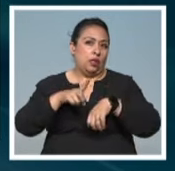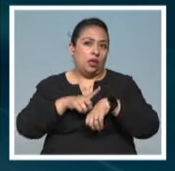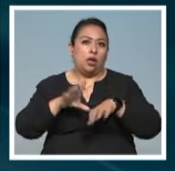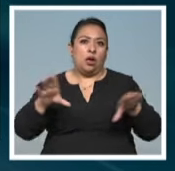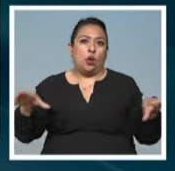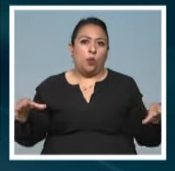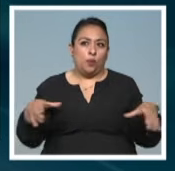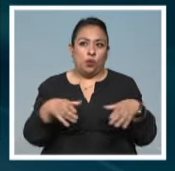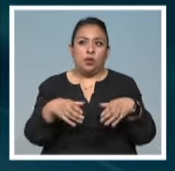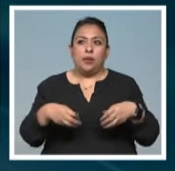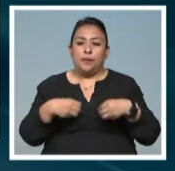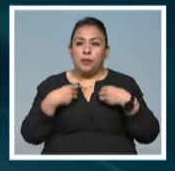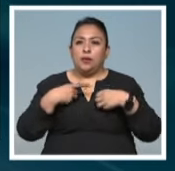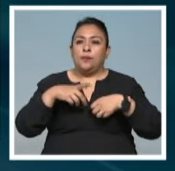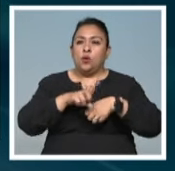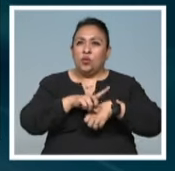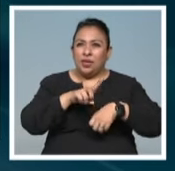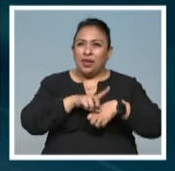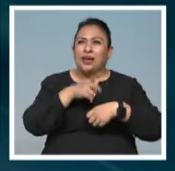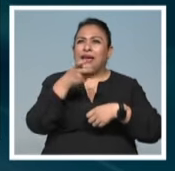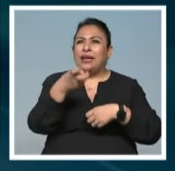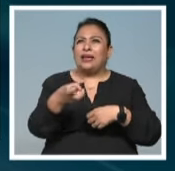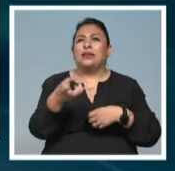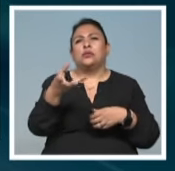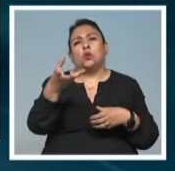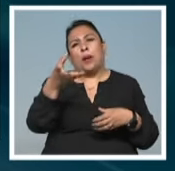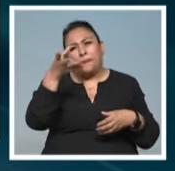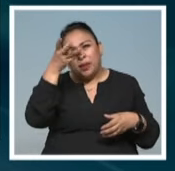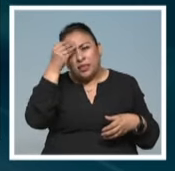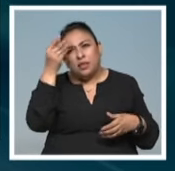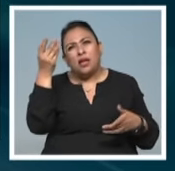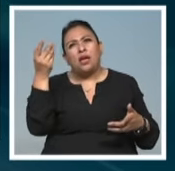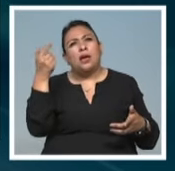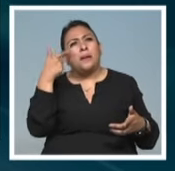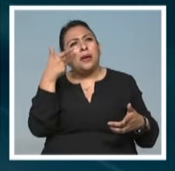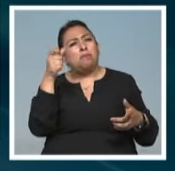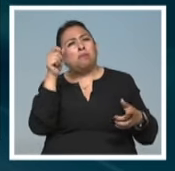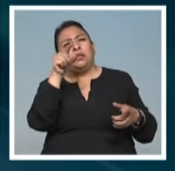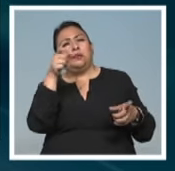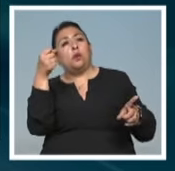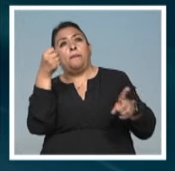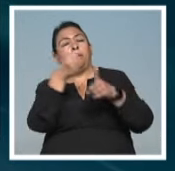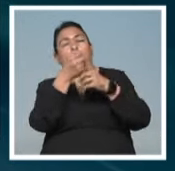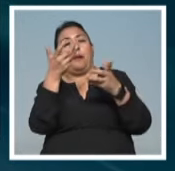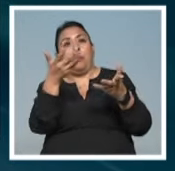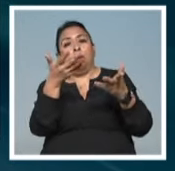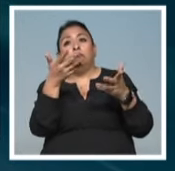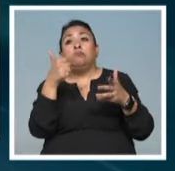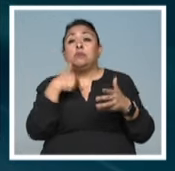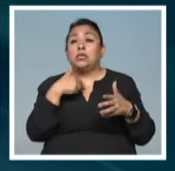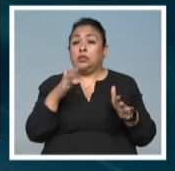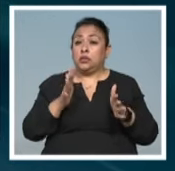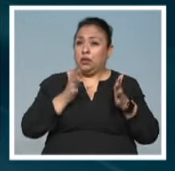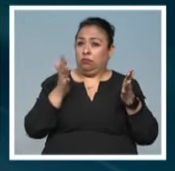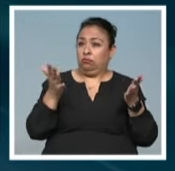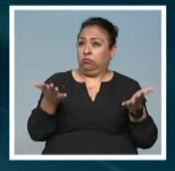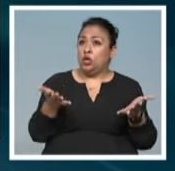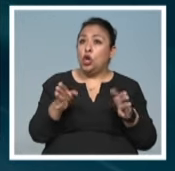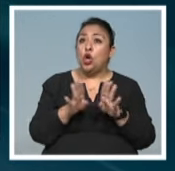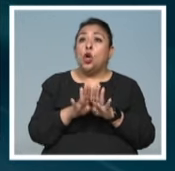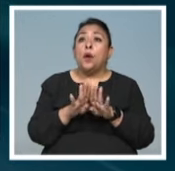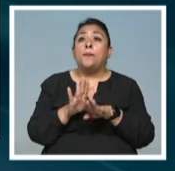es la comunidad que vivo día a día, es una manera de aprender, de confrontarse con uno mismo. A mí me impresiona mucho porque